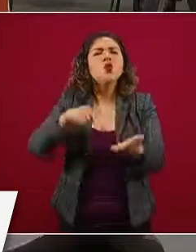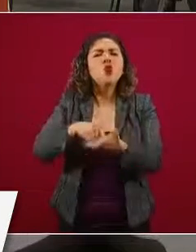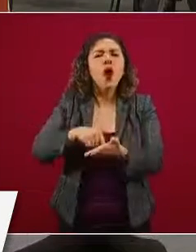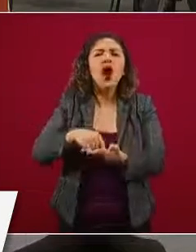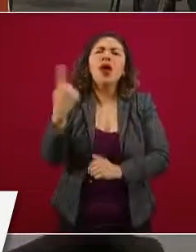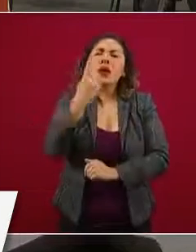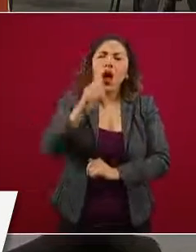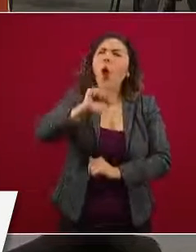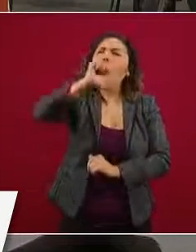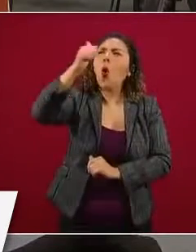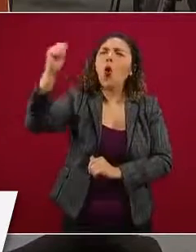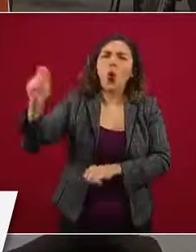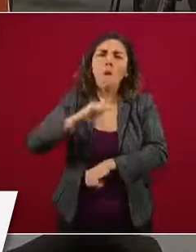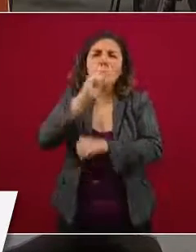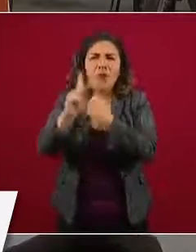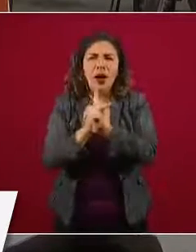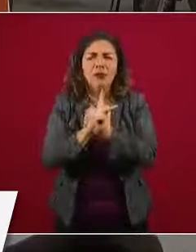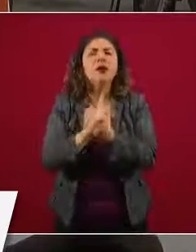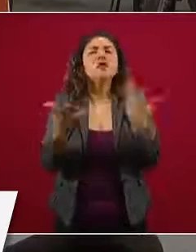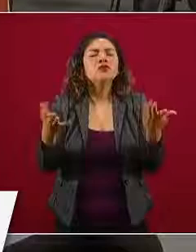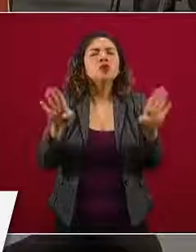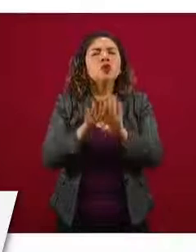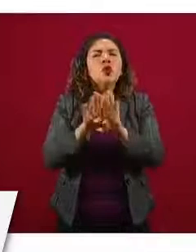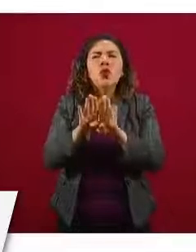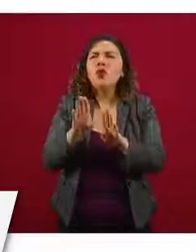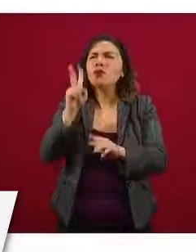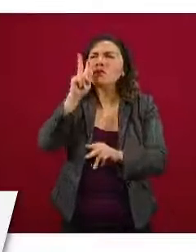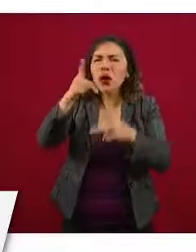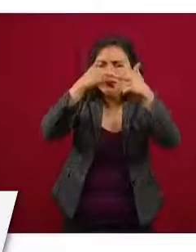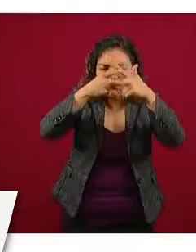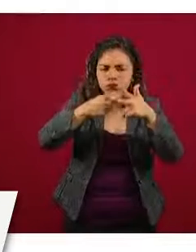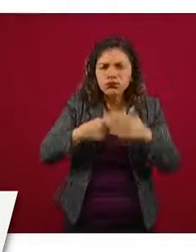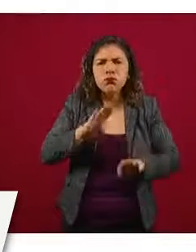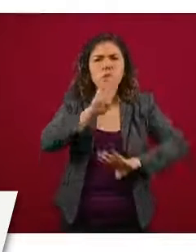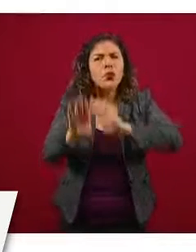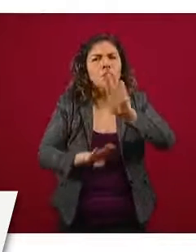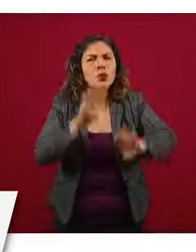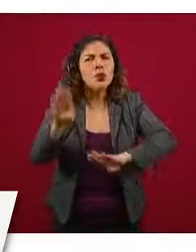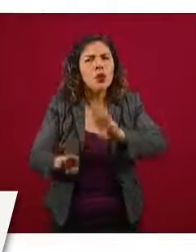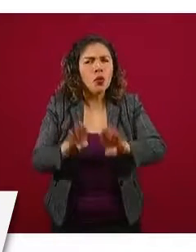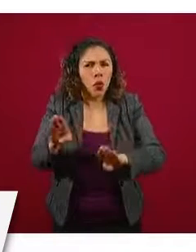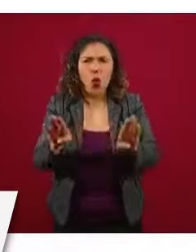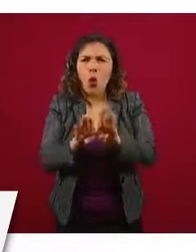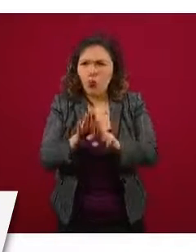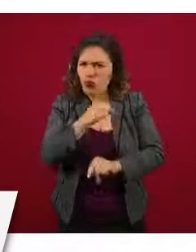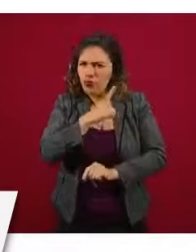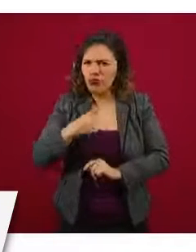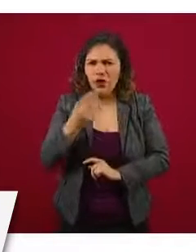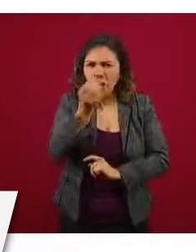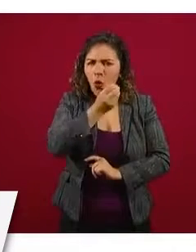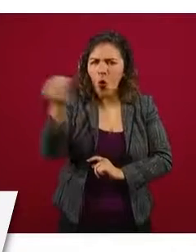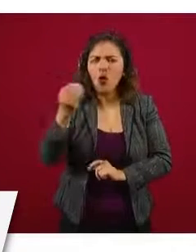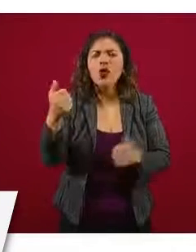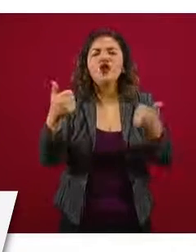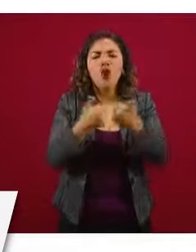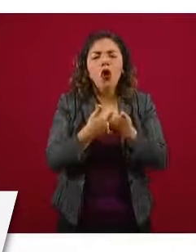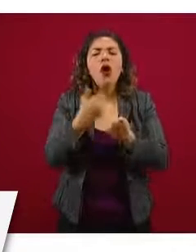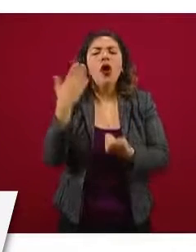con otros países en términos de la mortalidad medida, de la manera que debe medirse, que es de